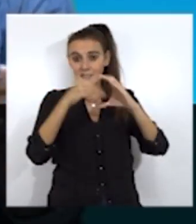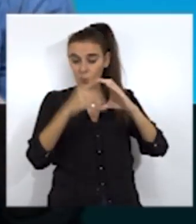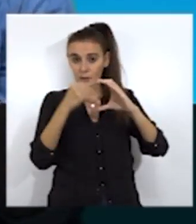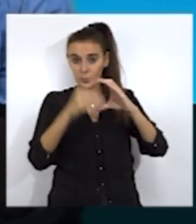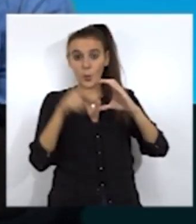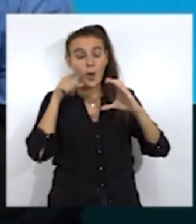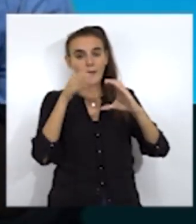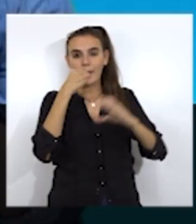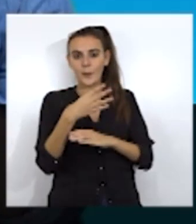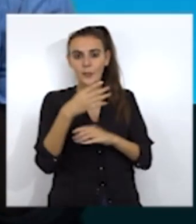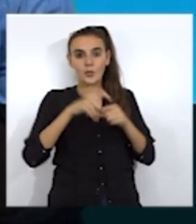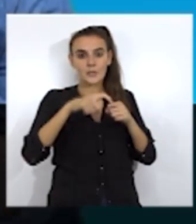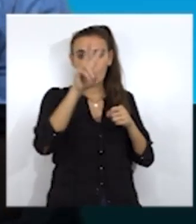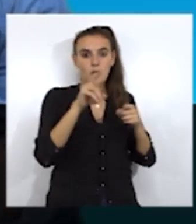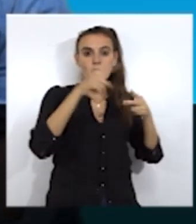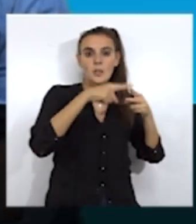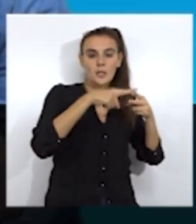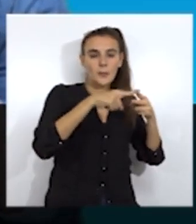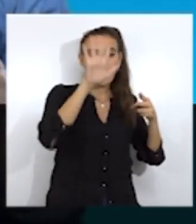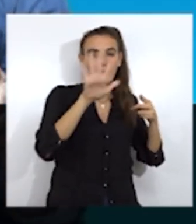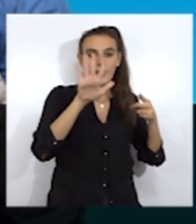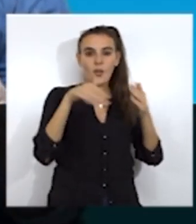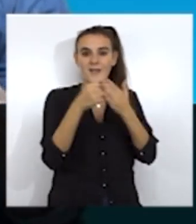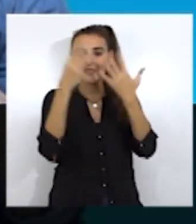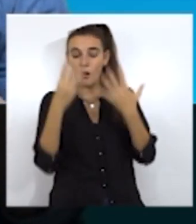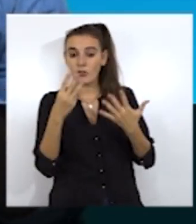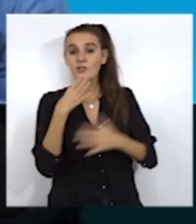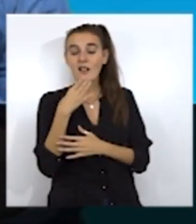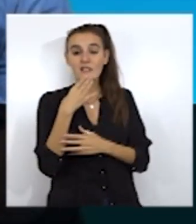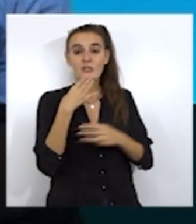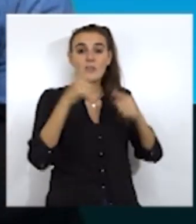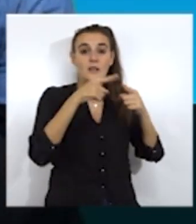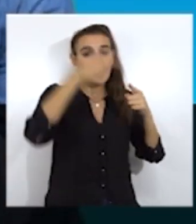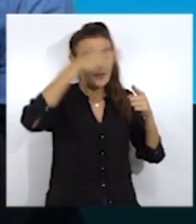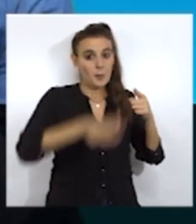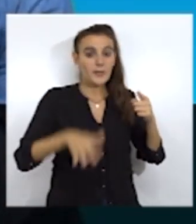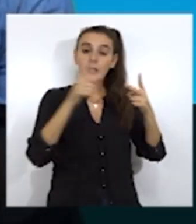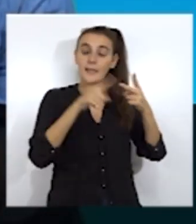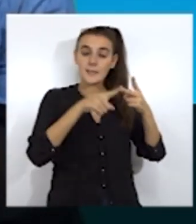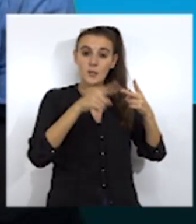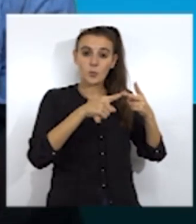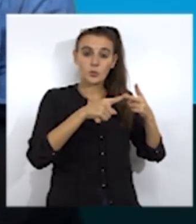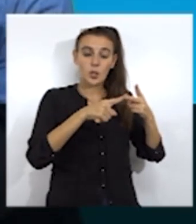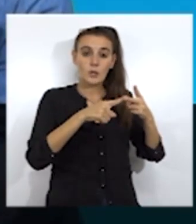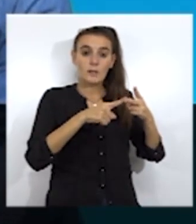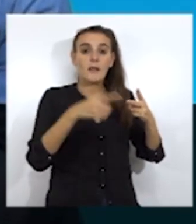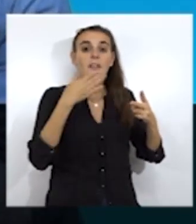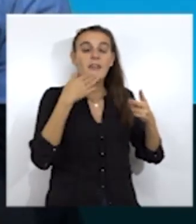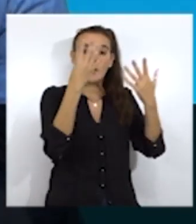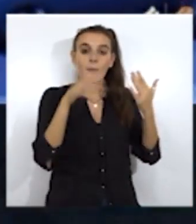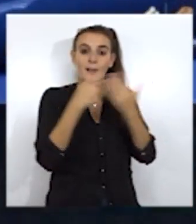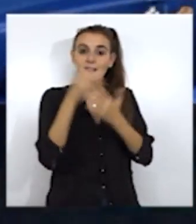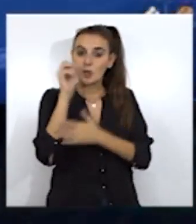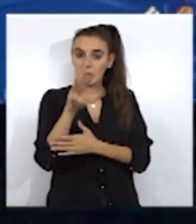va a tener dos categorías, una categoría de 5 a 8 años, que sería la categoría de Benjamines, y una categoría junior que va desde los 9 hasta los 13